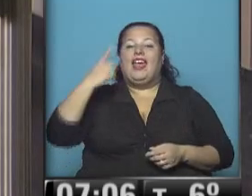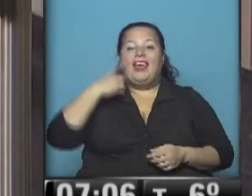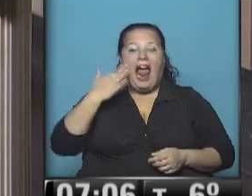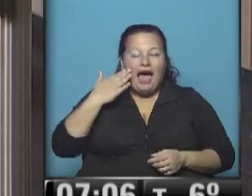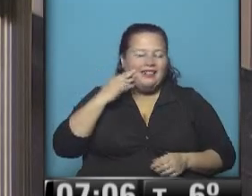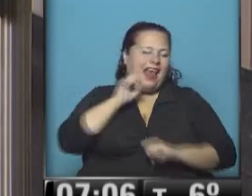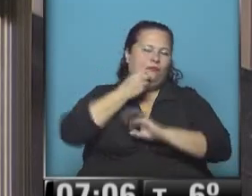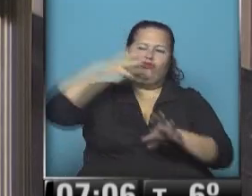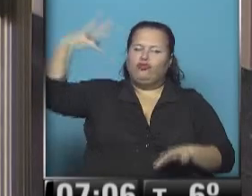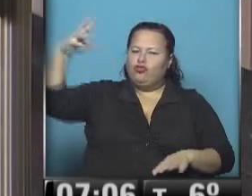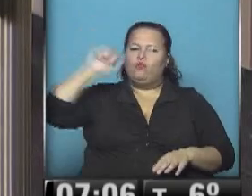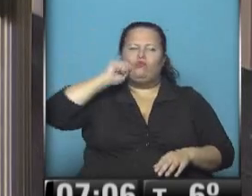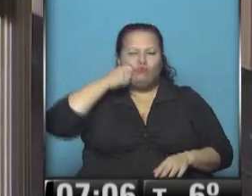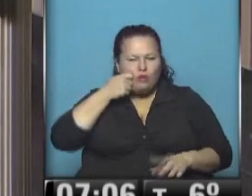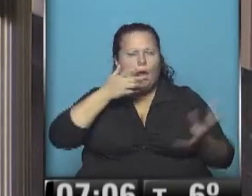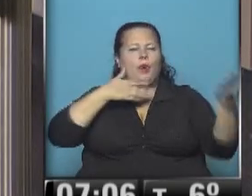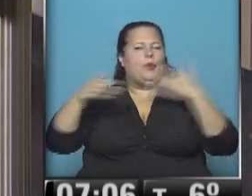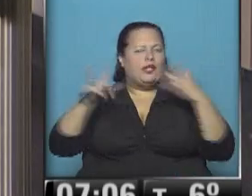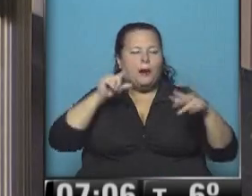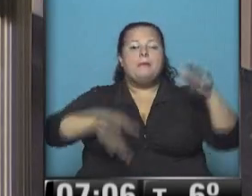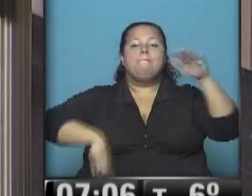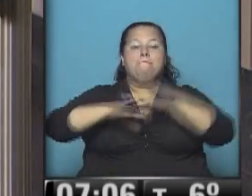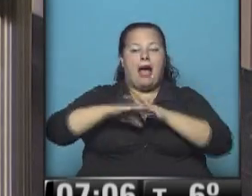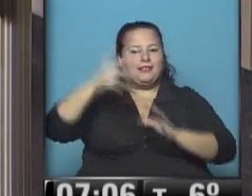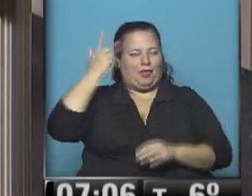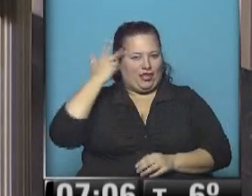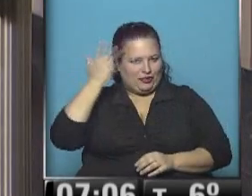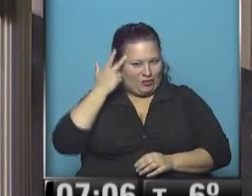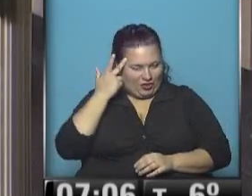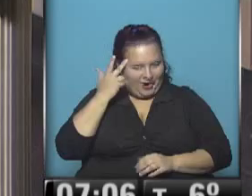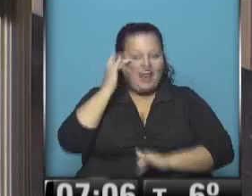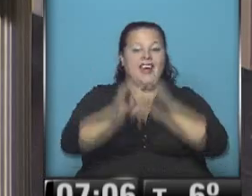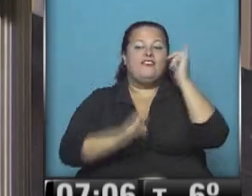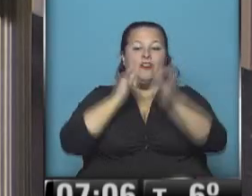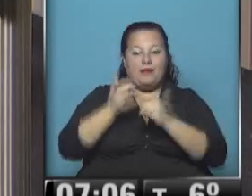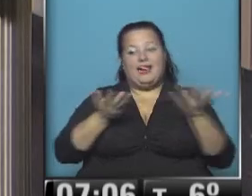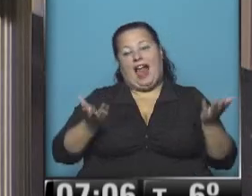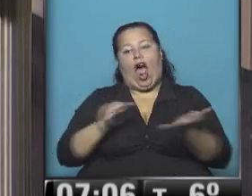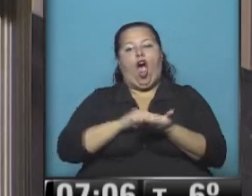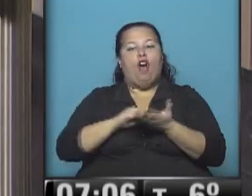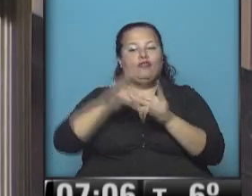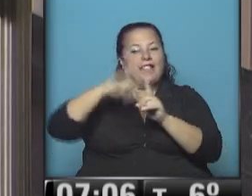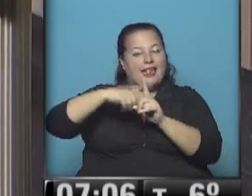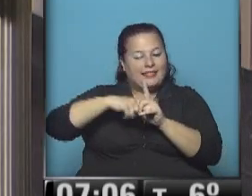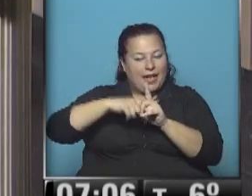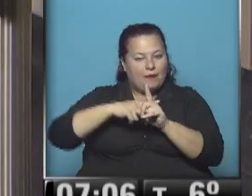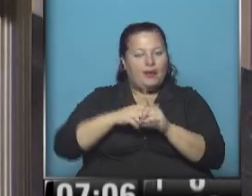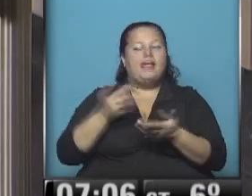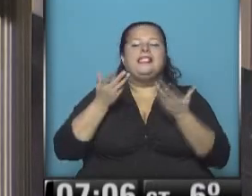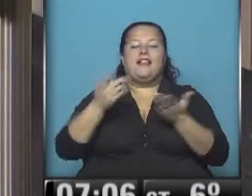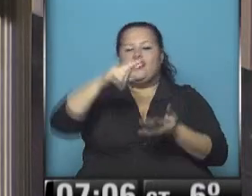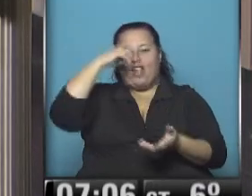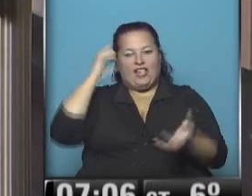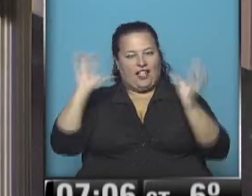soleada, agradable, con poco viento. La máxima, 18. Información, claro, de la Oficina de Pronósticos del